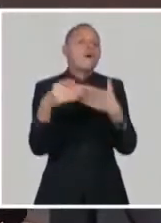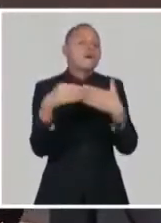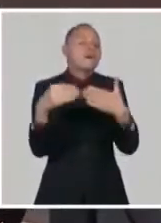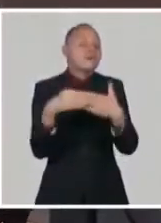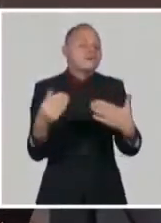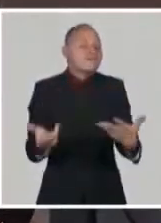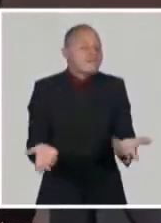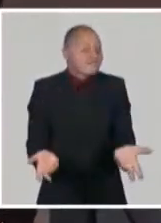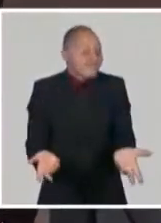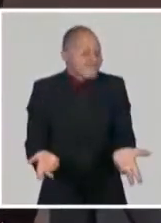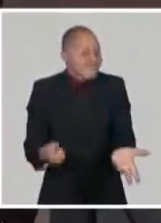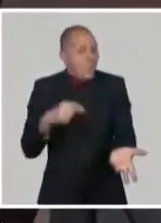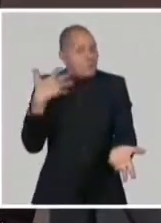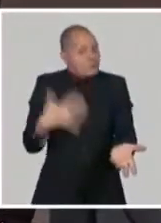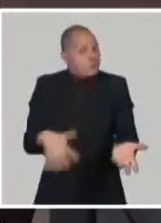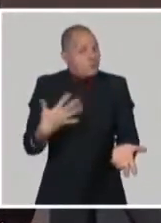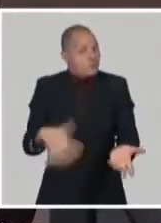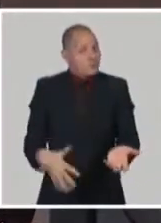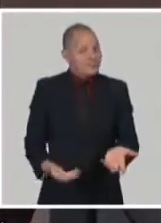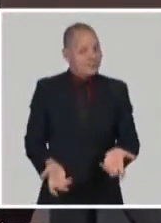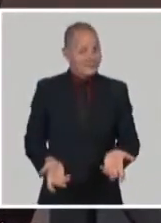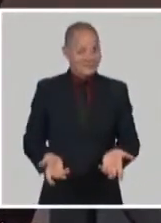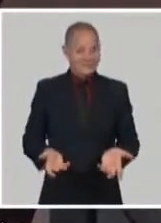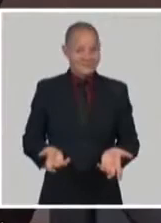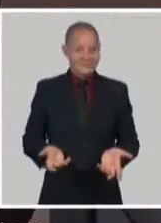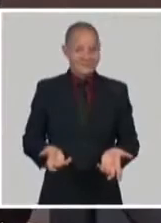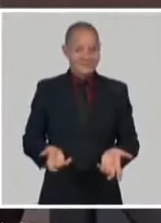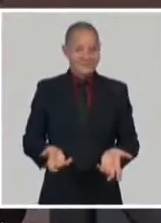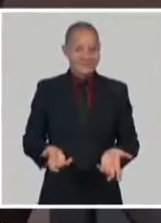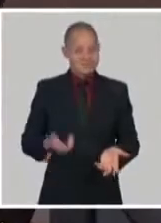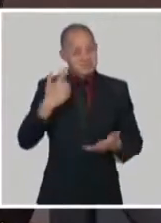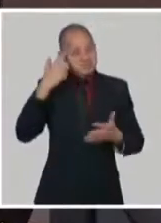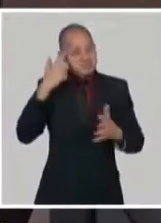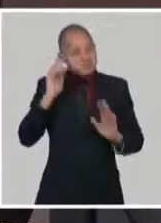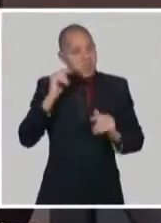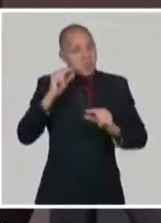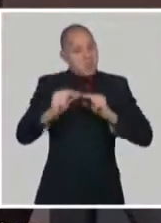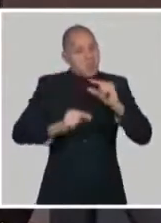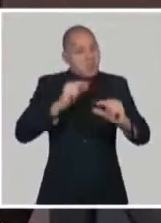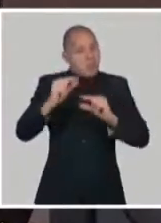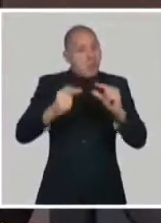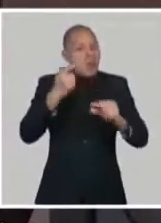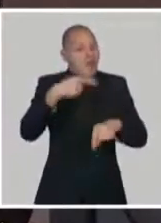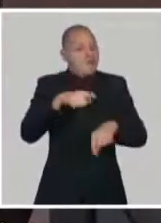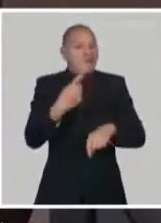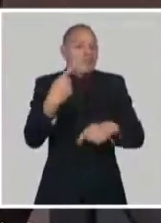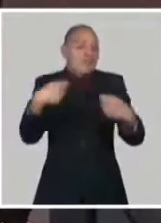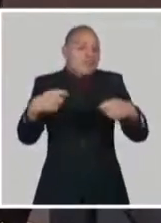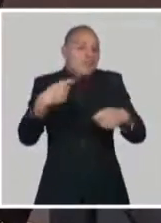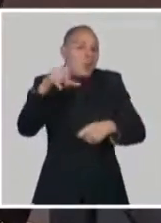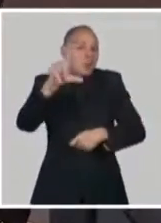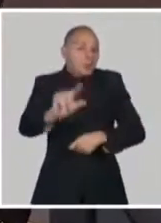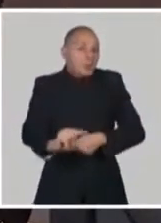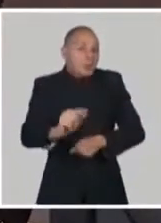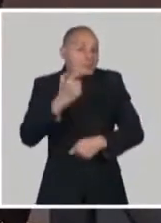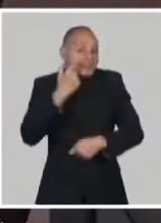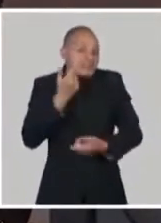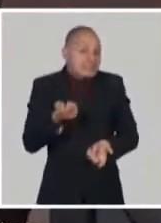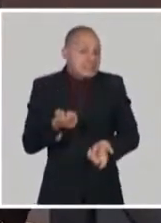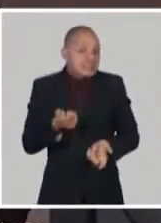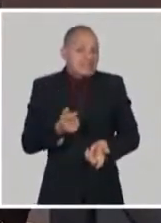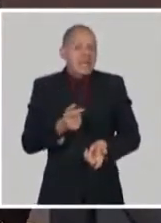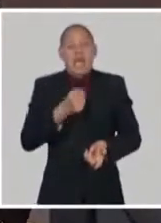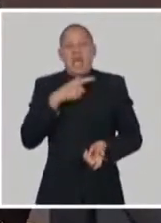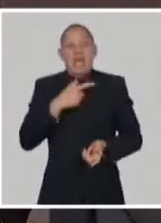fenómenos que existe en este momento. sea, esperemos que los precios de las vacunas bajen también para que tenga acceso a los